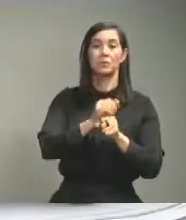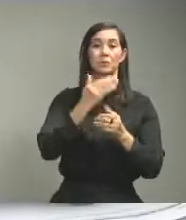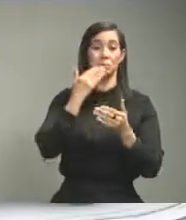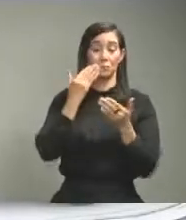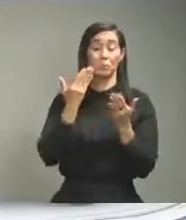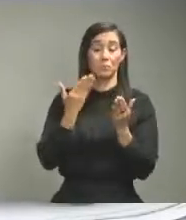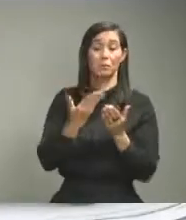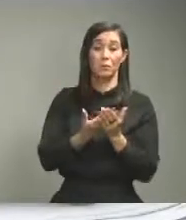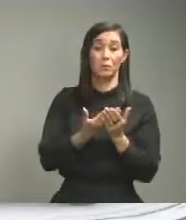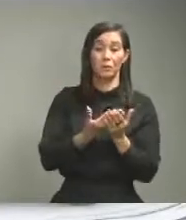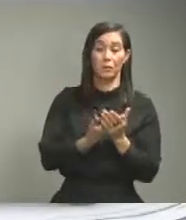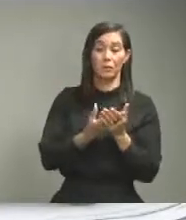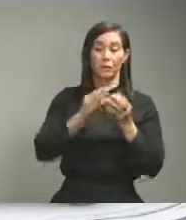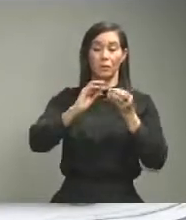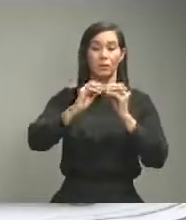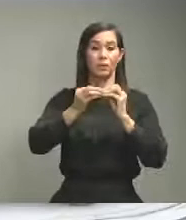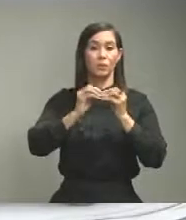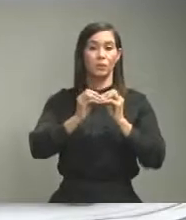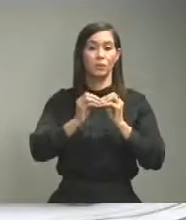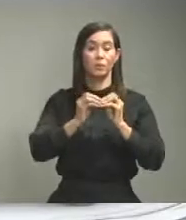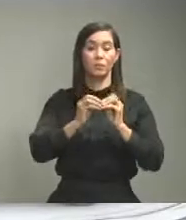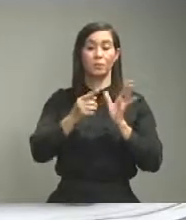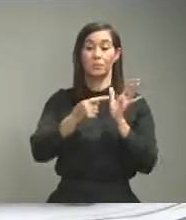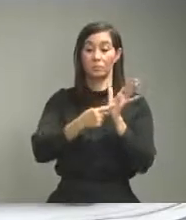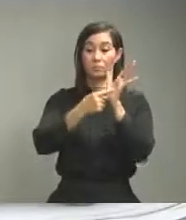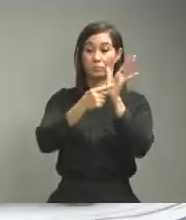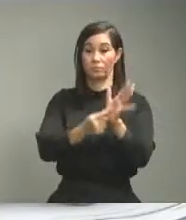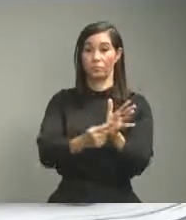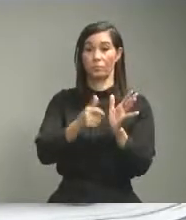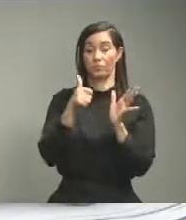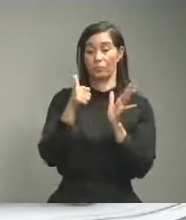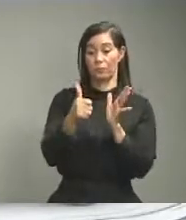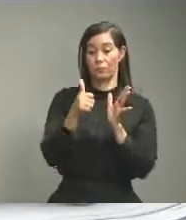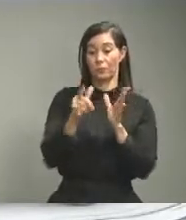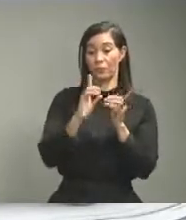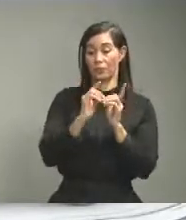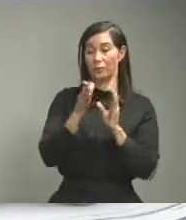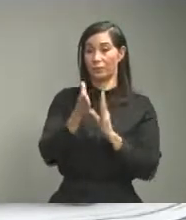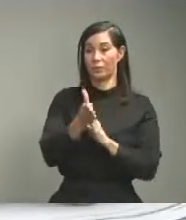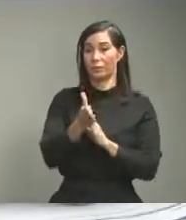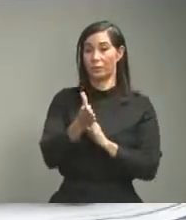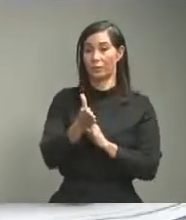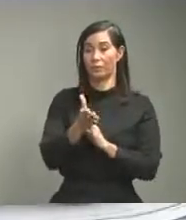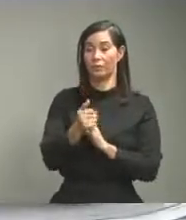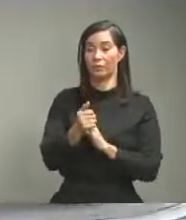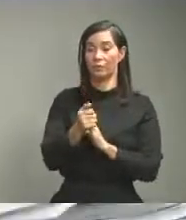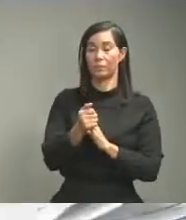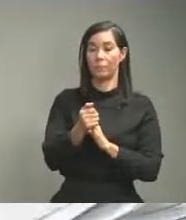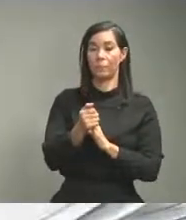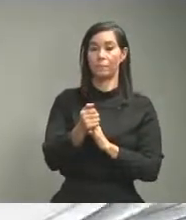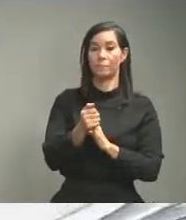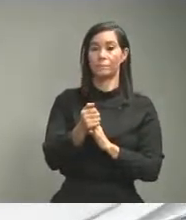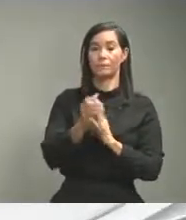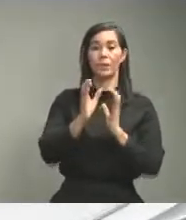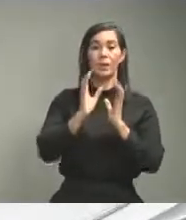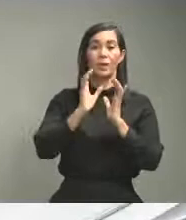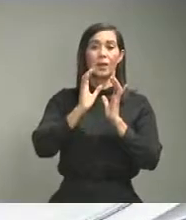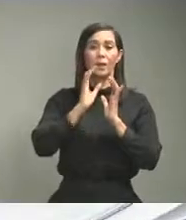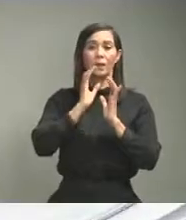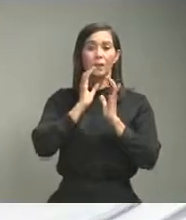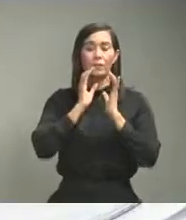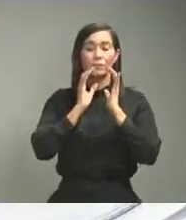y los números hablan muy bien de Peravia en esa dirección la comunicación